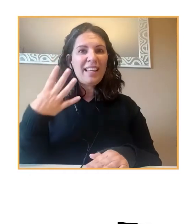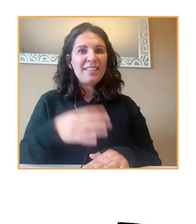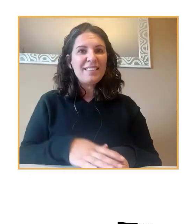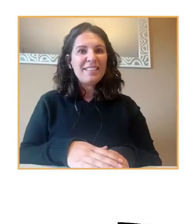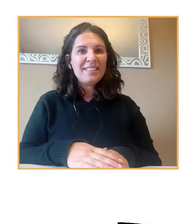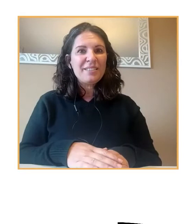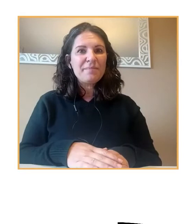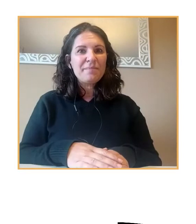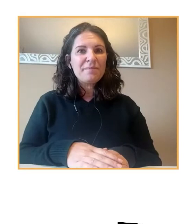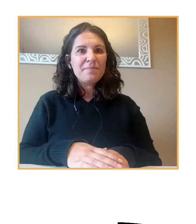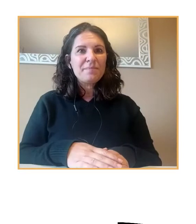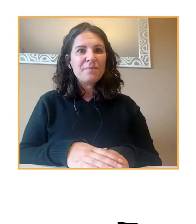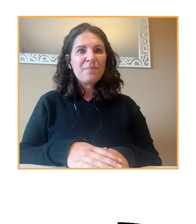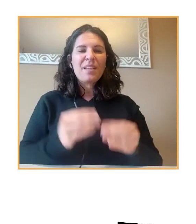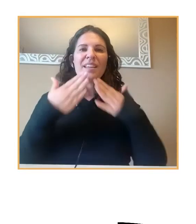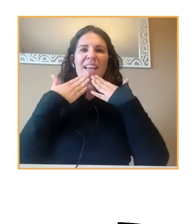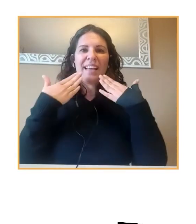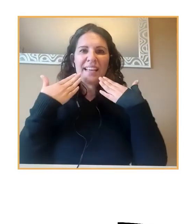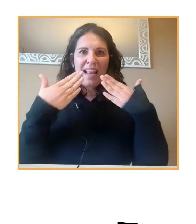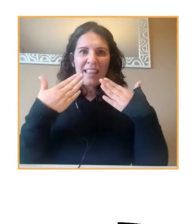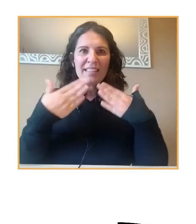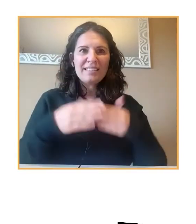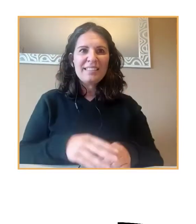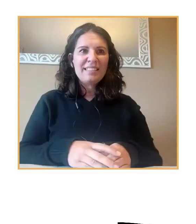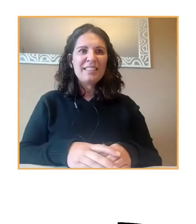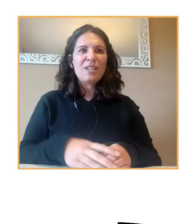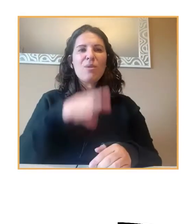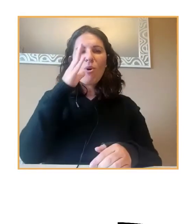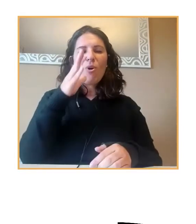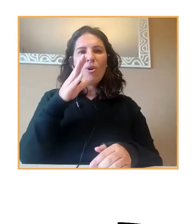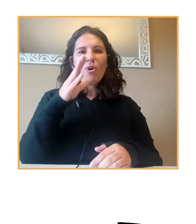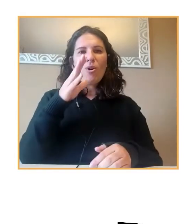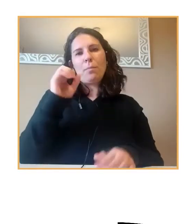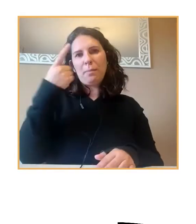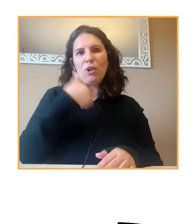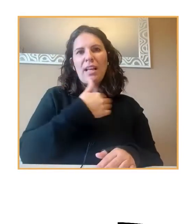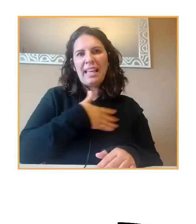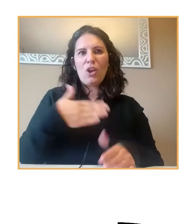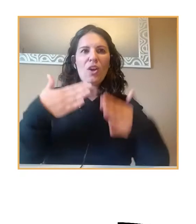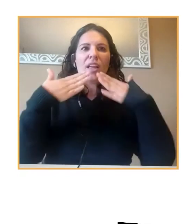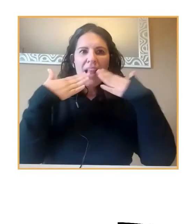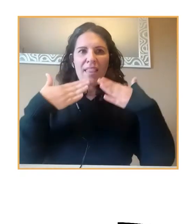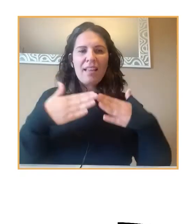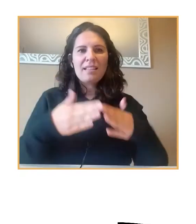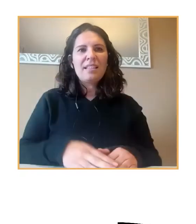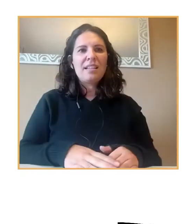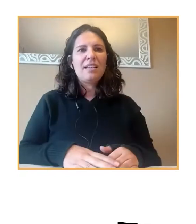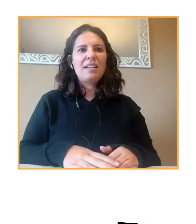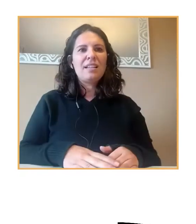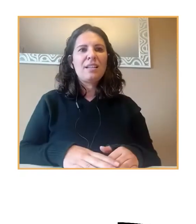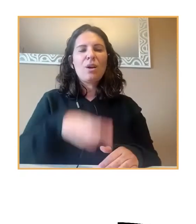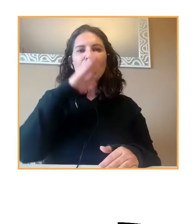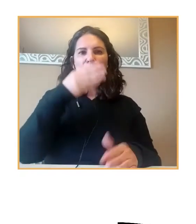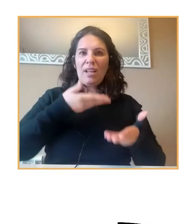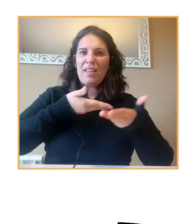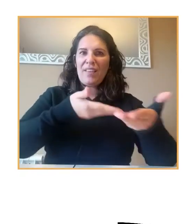voy a gracias por en primer lugar quiero dar las gracias por invitarme